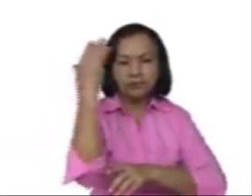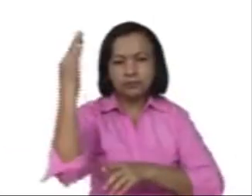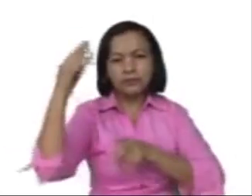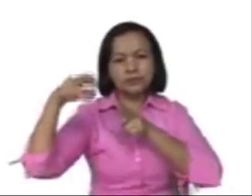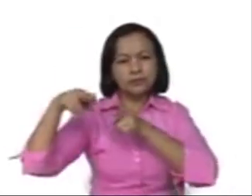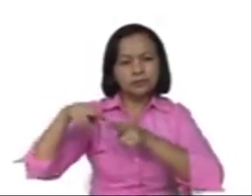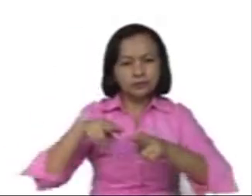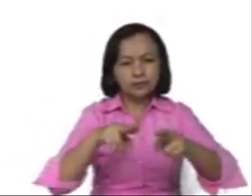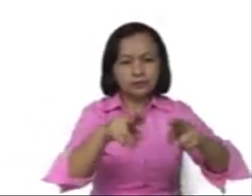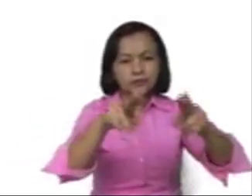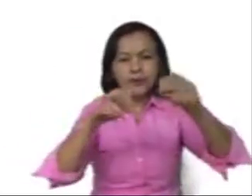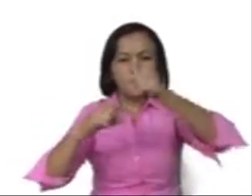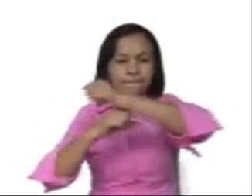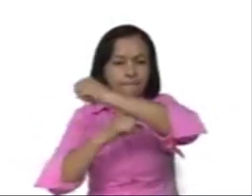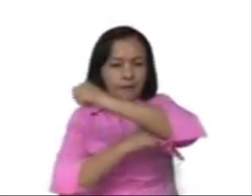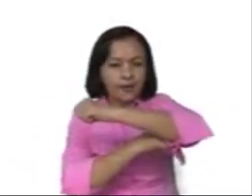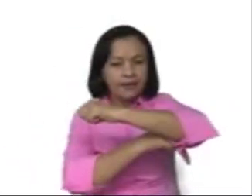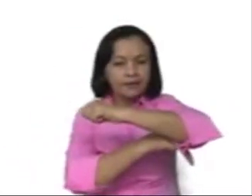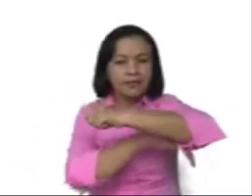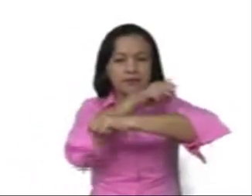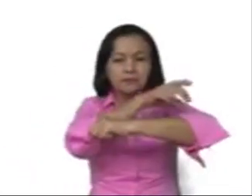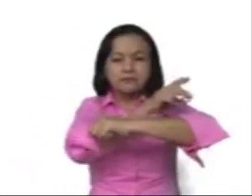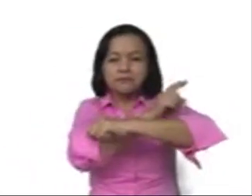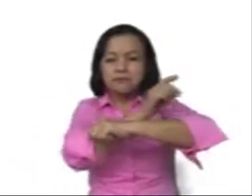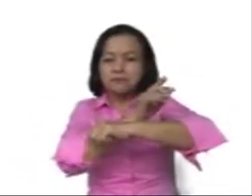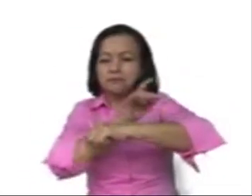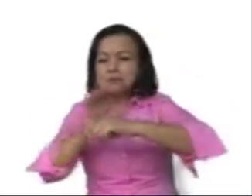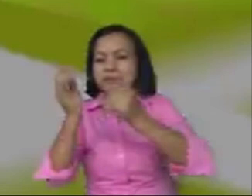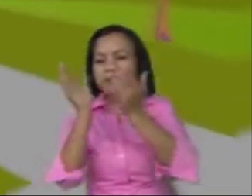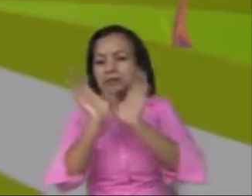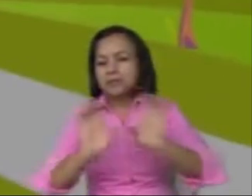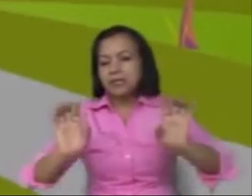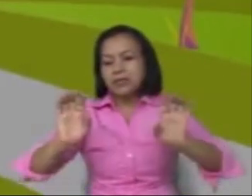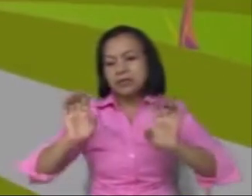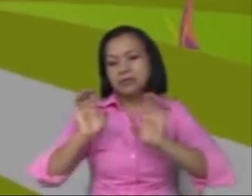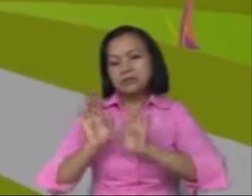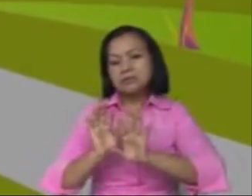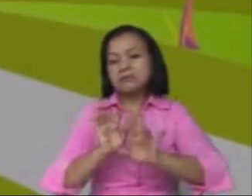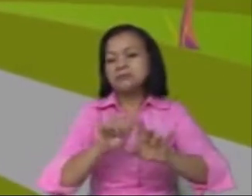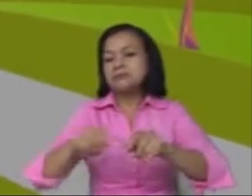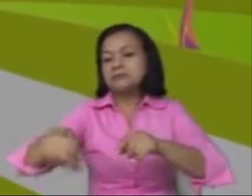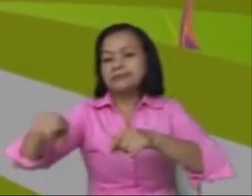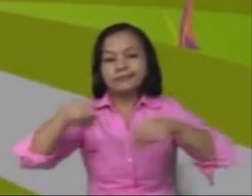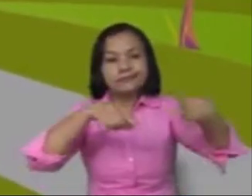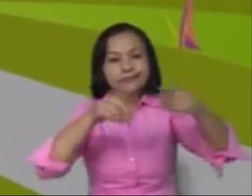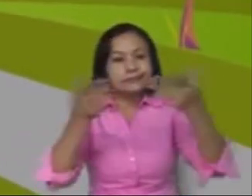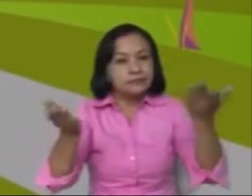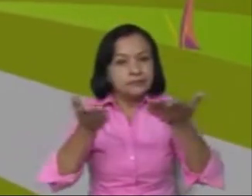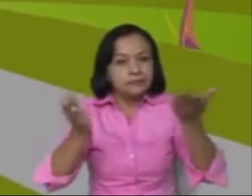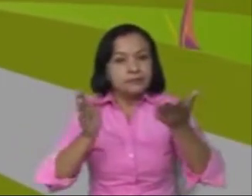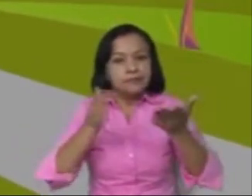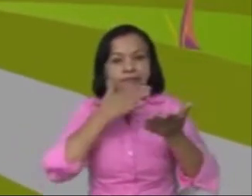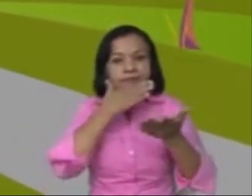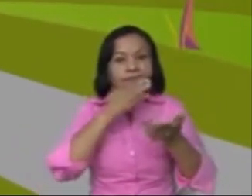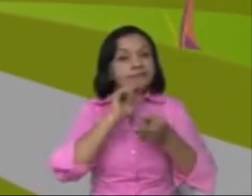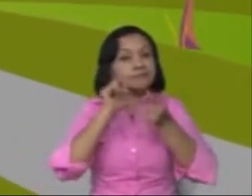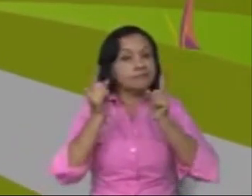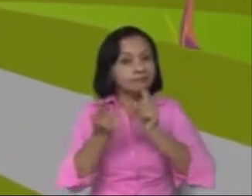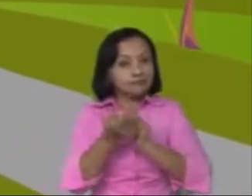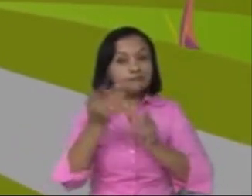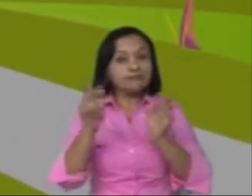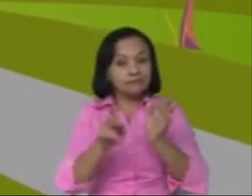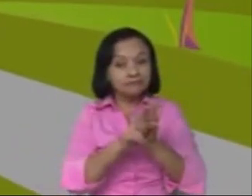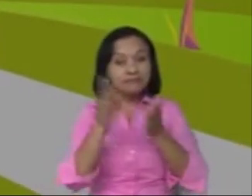Estamos hablando de aquellas familias que están expuestas a inundación, aquellas que están expuestas a deslizamiento,